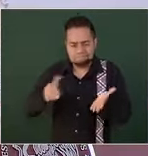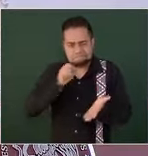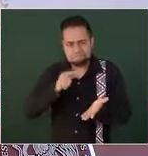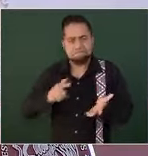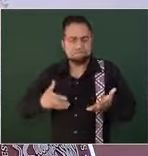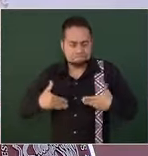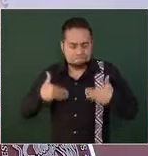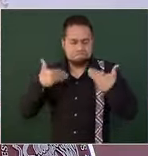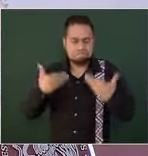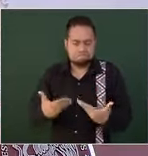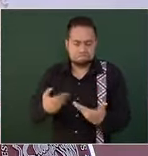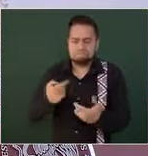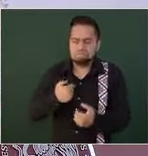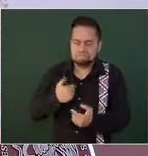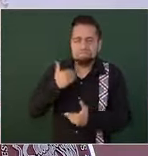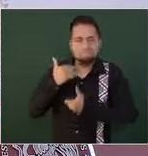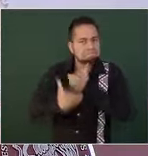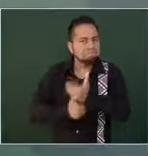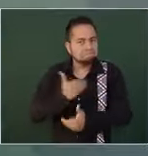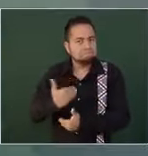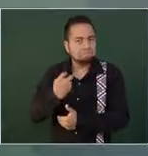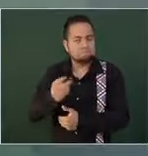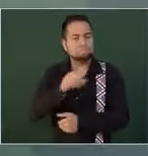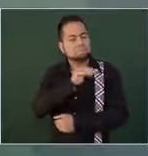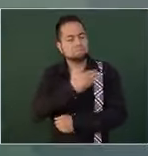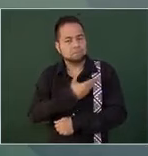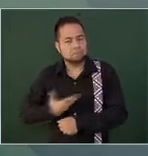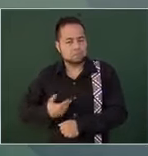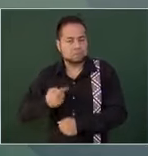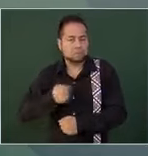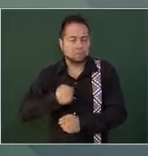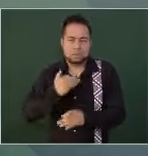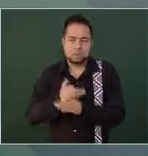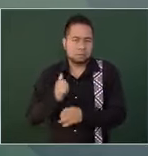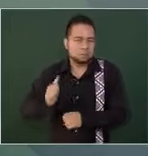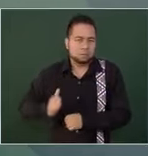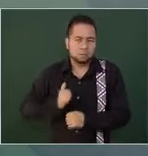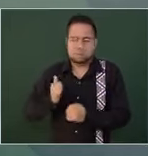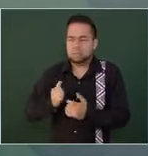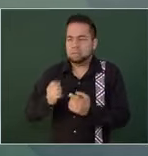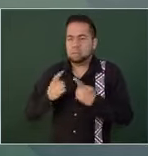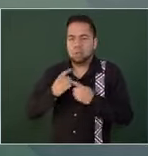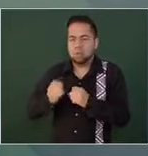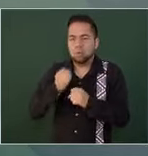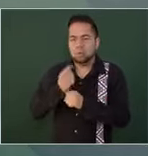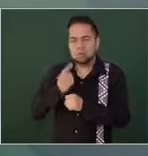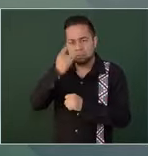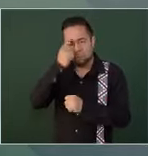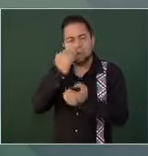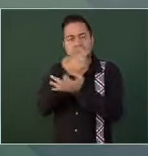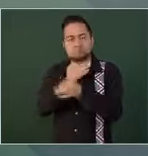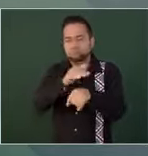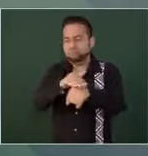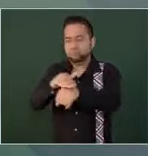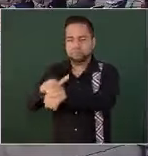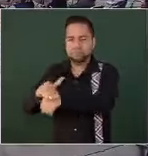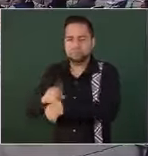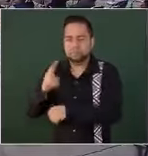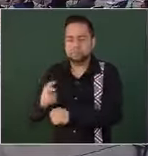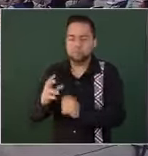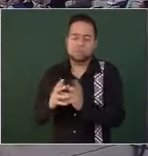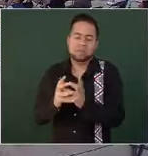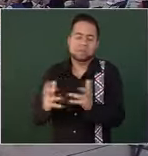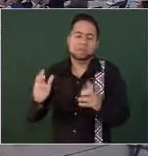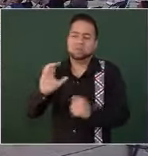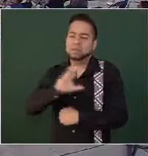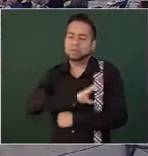Por ello, señor presidente, quiero aprovechar esta oportunidad para reiterarles el enorme cariño y